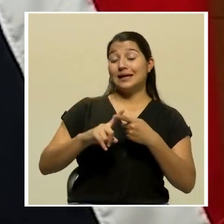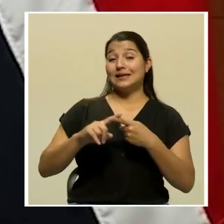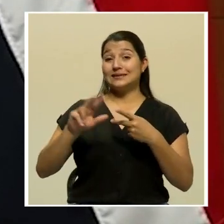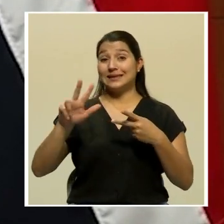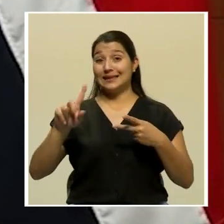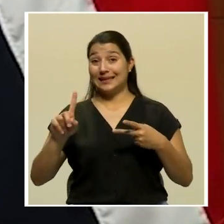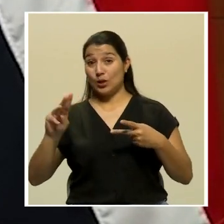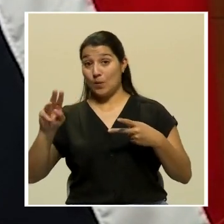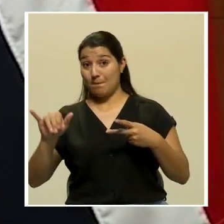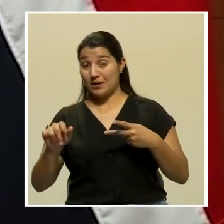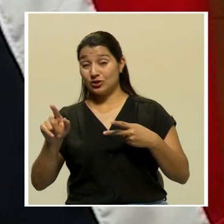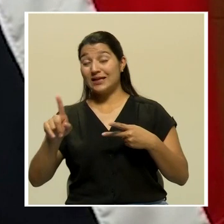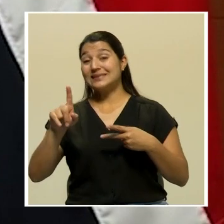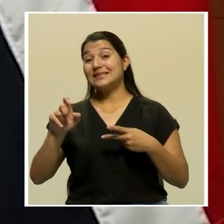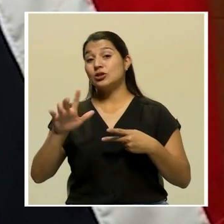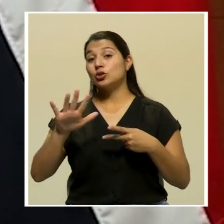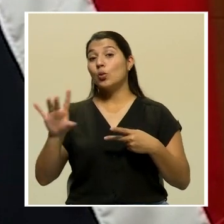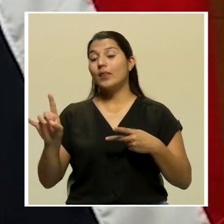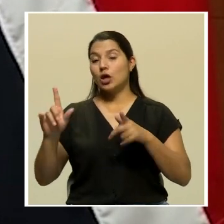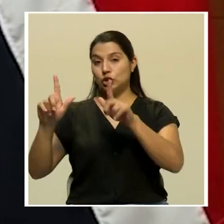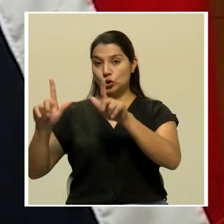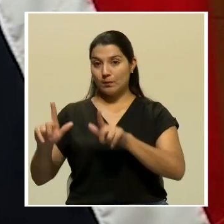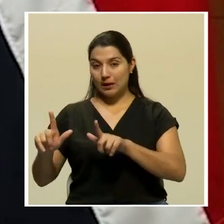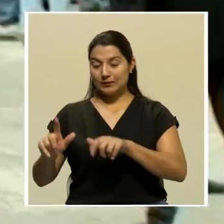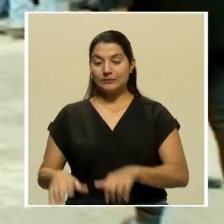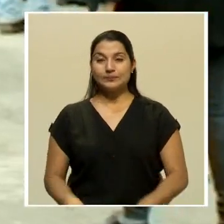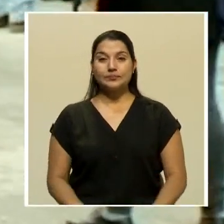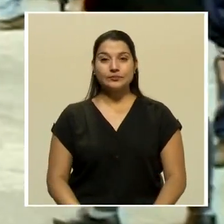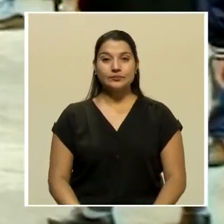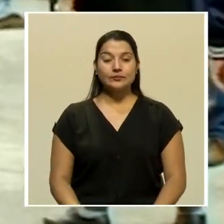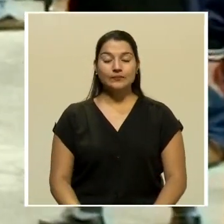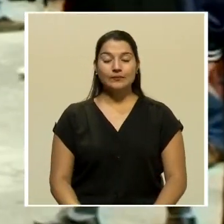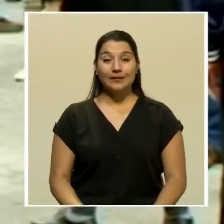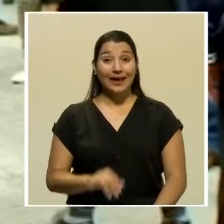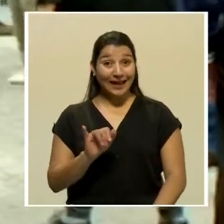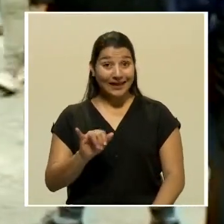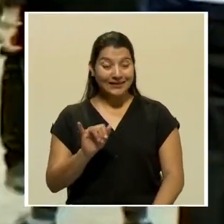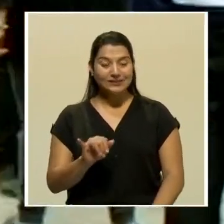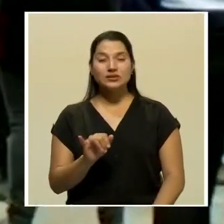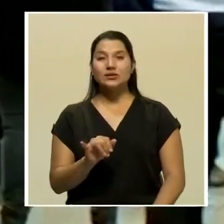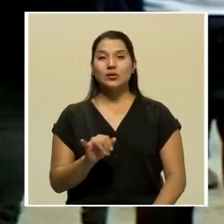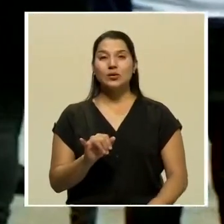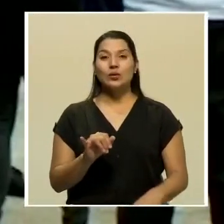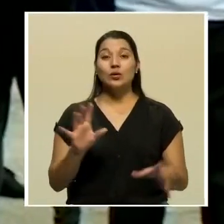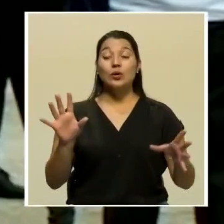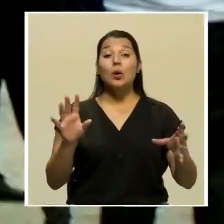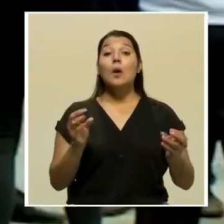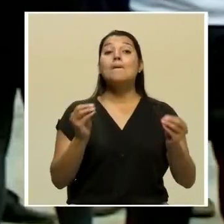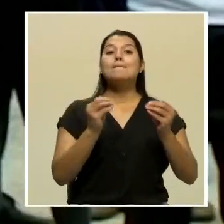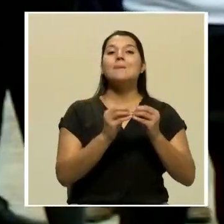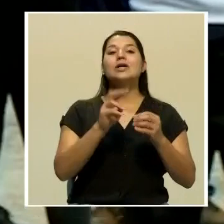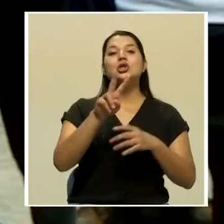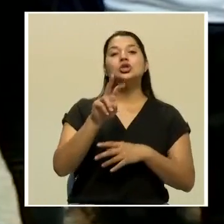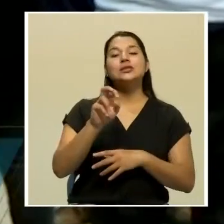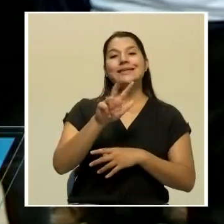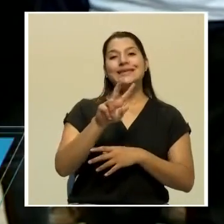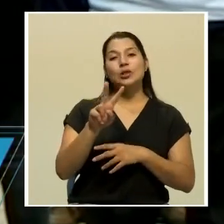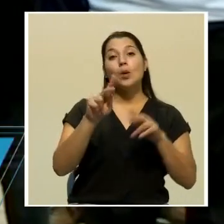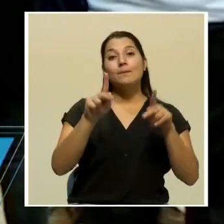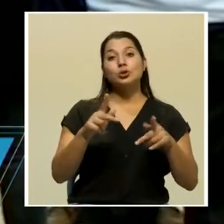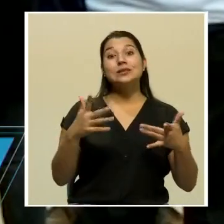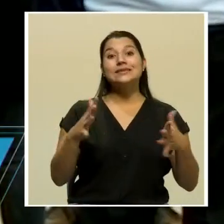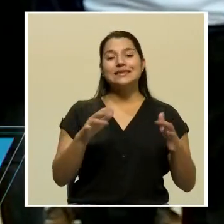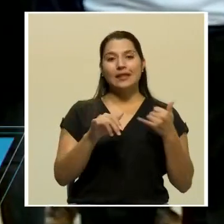31, 158 placas. Esta cifra se sumaría a los 232 casos que ya fueron